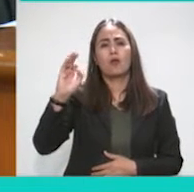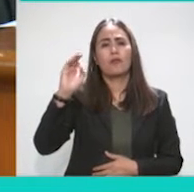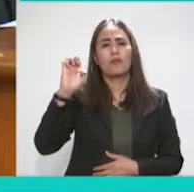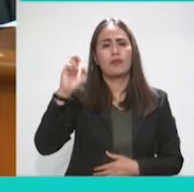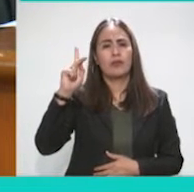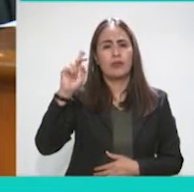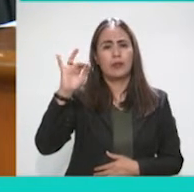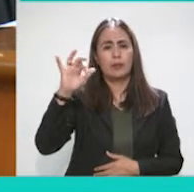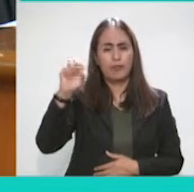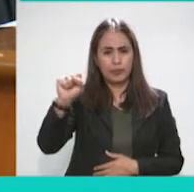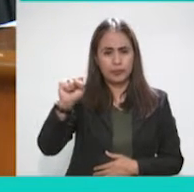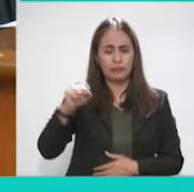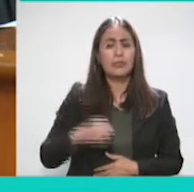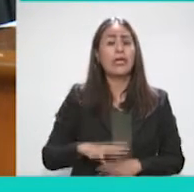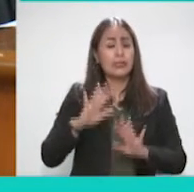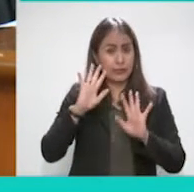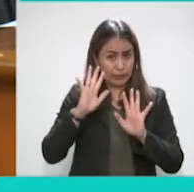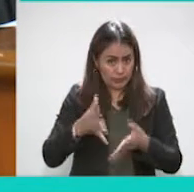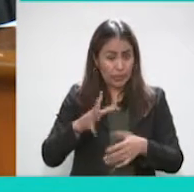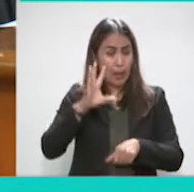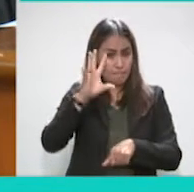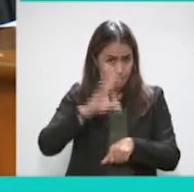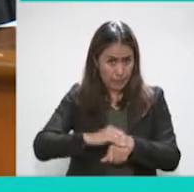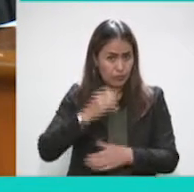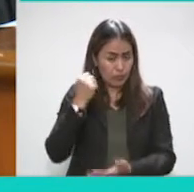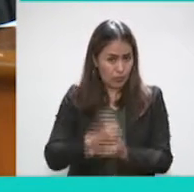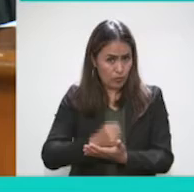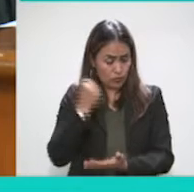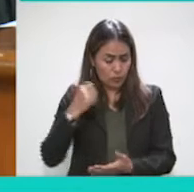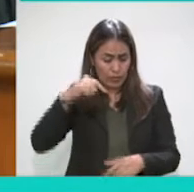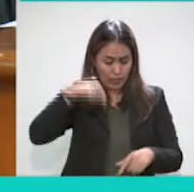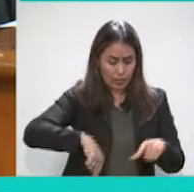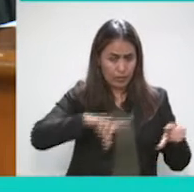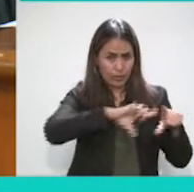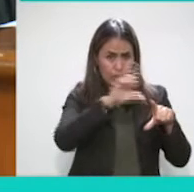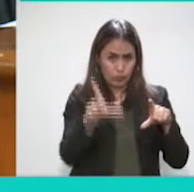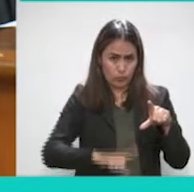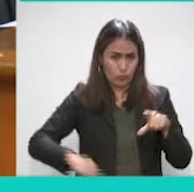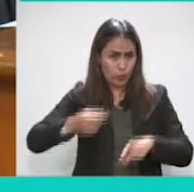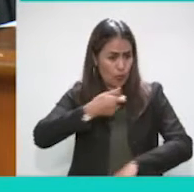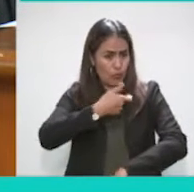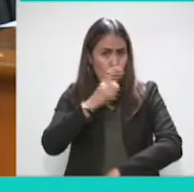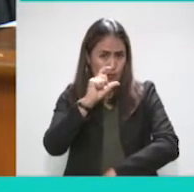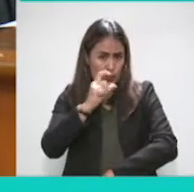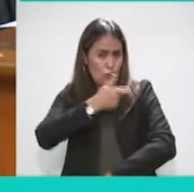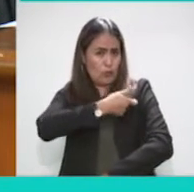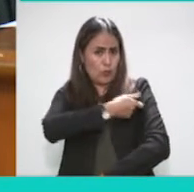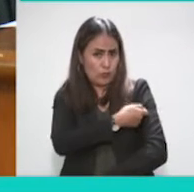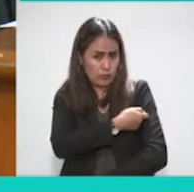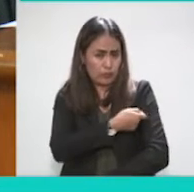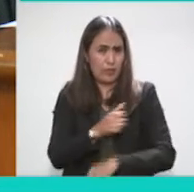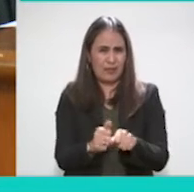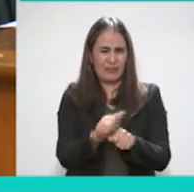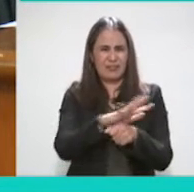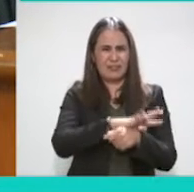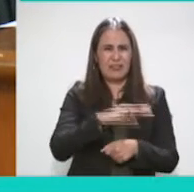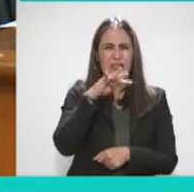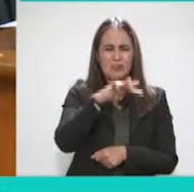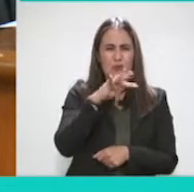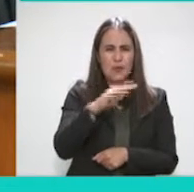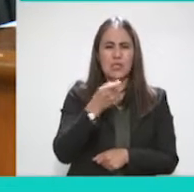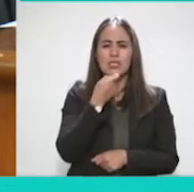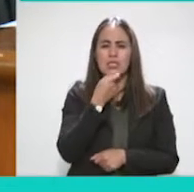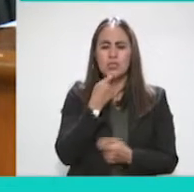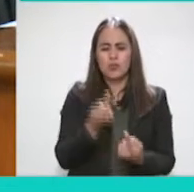la COFEPRIS, ya autorizó la aplicación en territorio nacional de la vacuna contra COVID-19 para